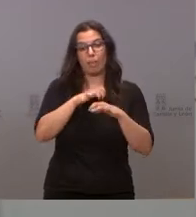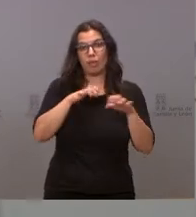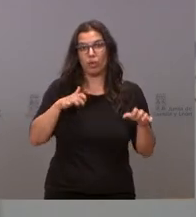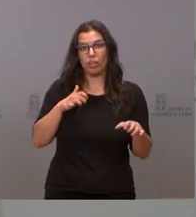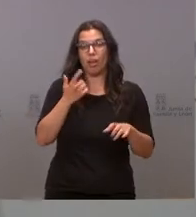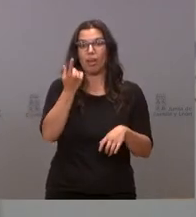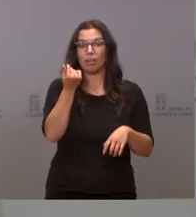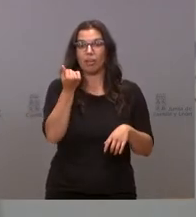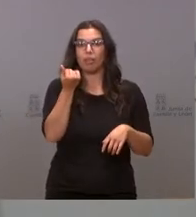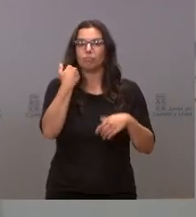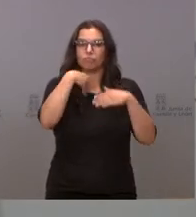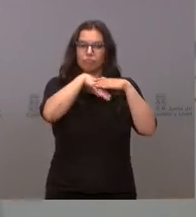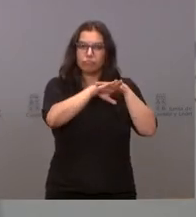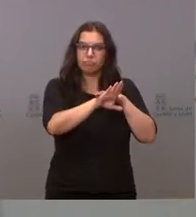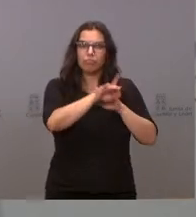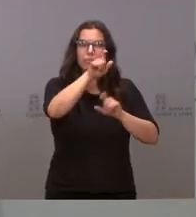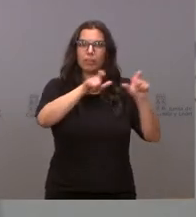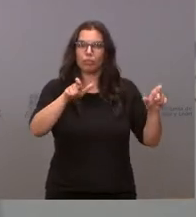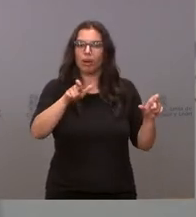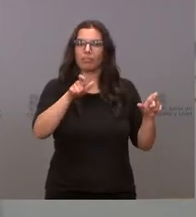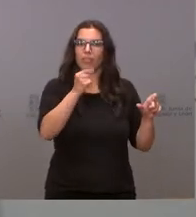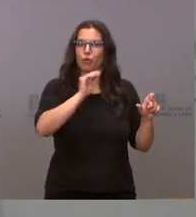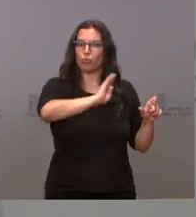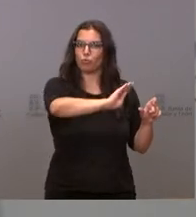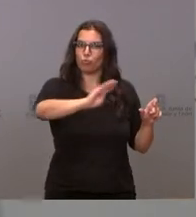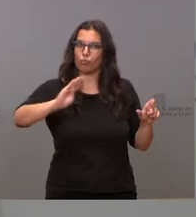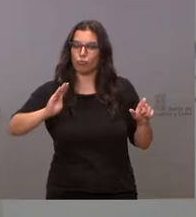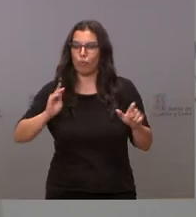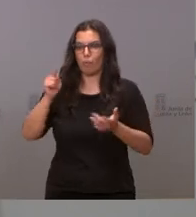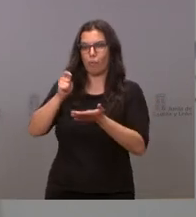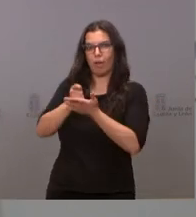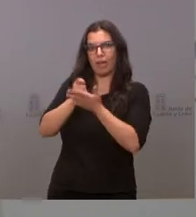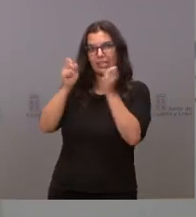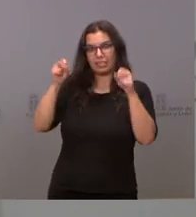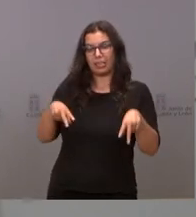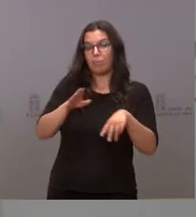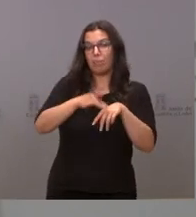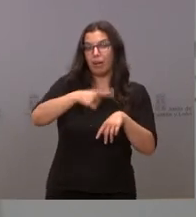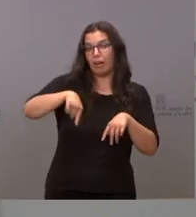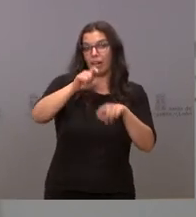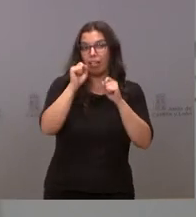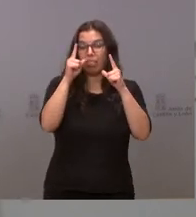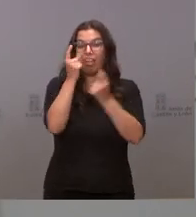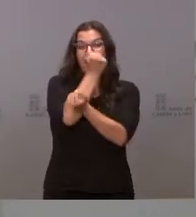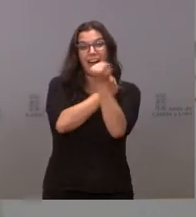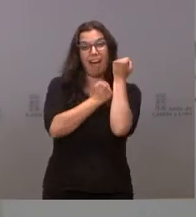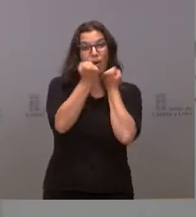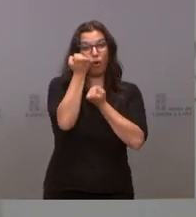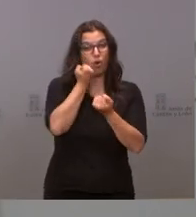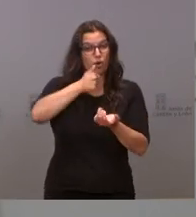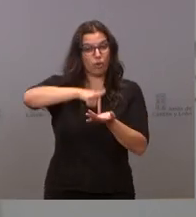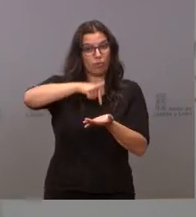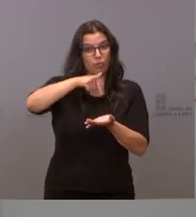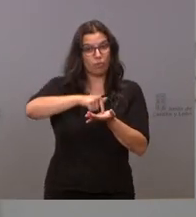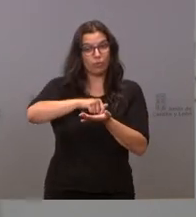en los bolsillos de las personas. Para que se den ustedes cuenta, el ahorro fiscal que se ha producido